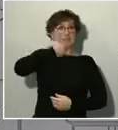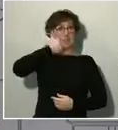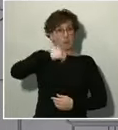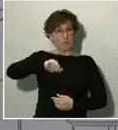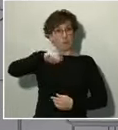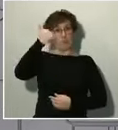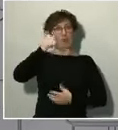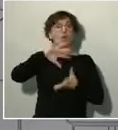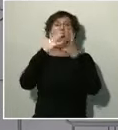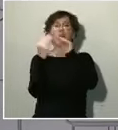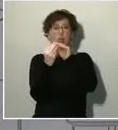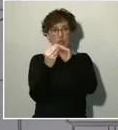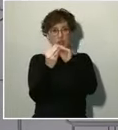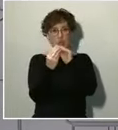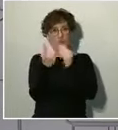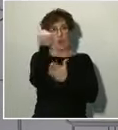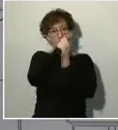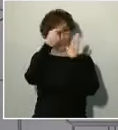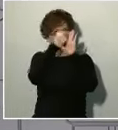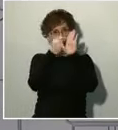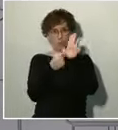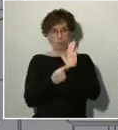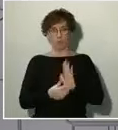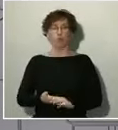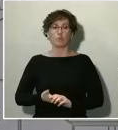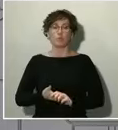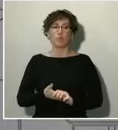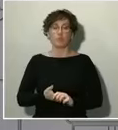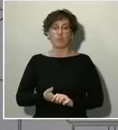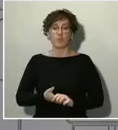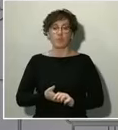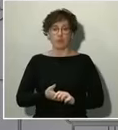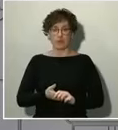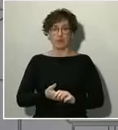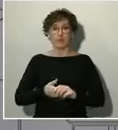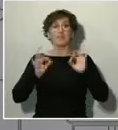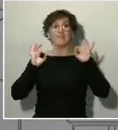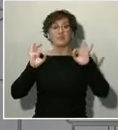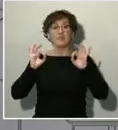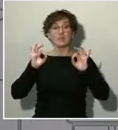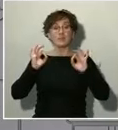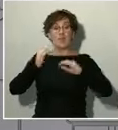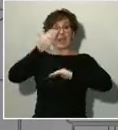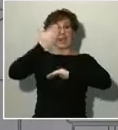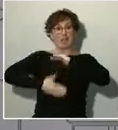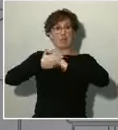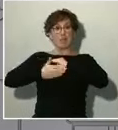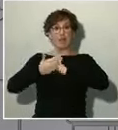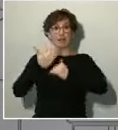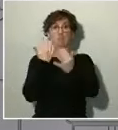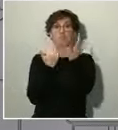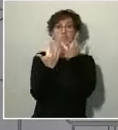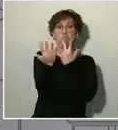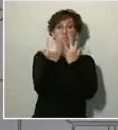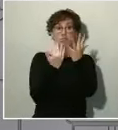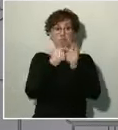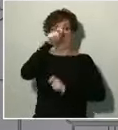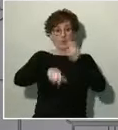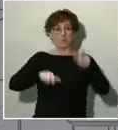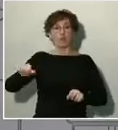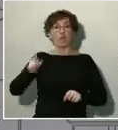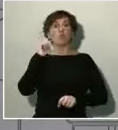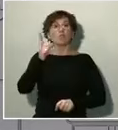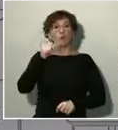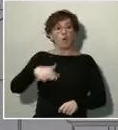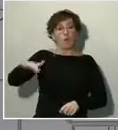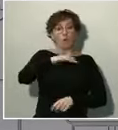En primer lugar, se limita la libertad de circulación de las personas no solo a las vías de uso públicos, sino también a